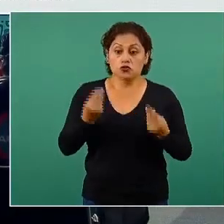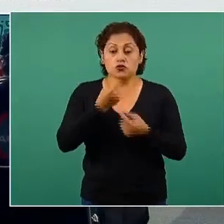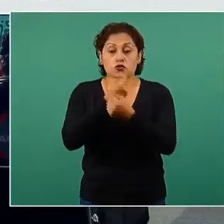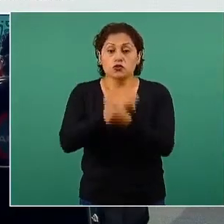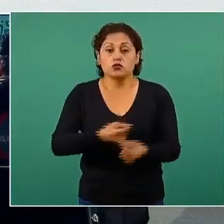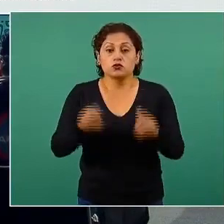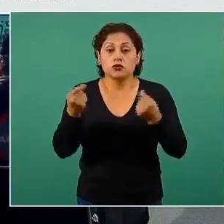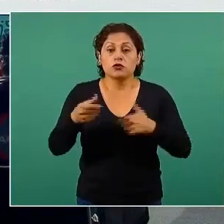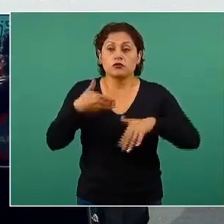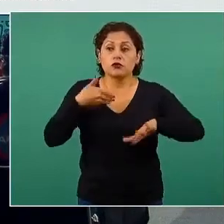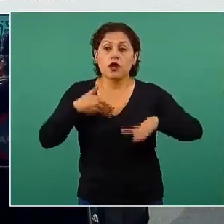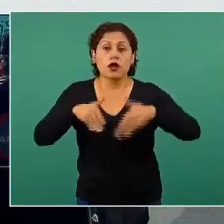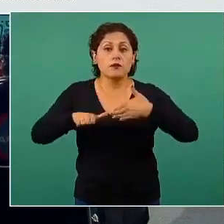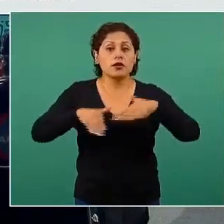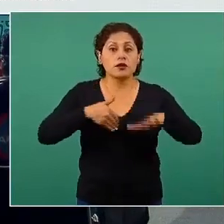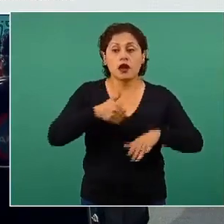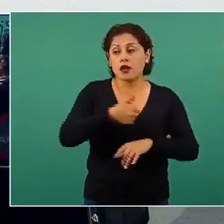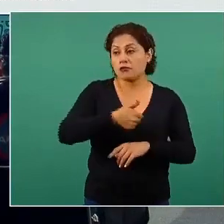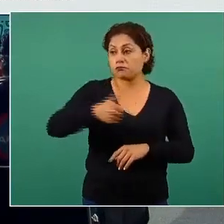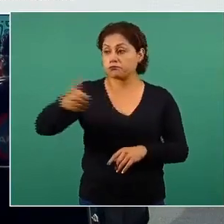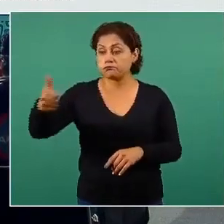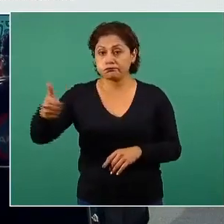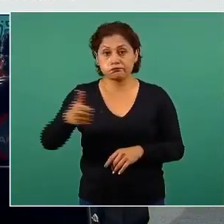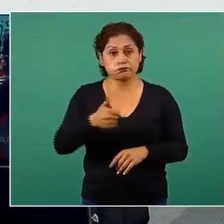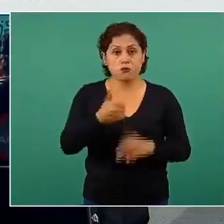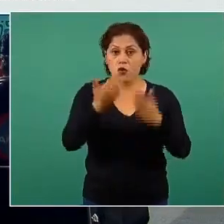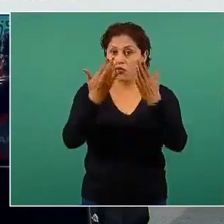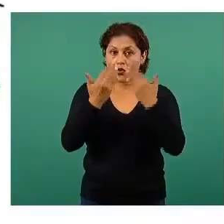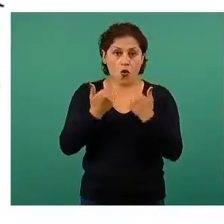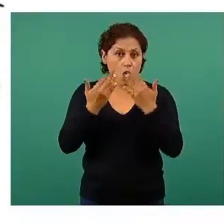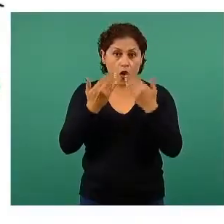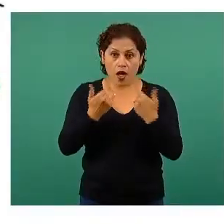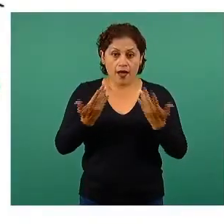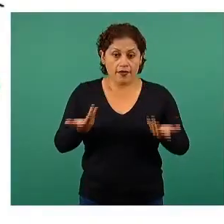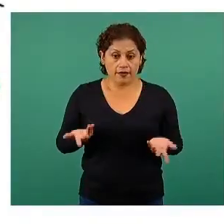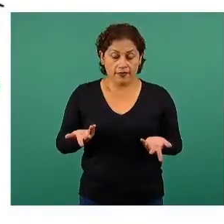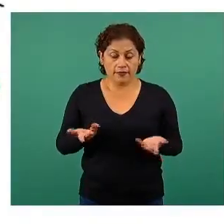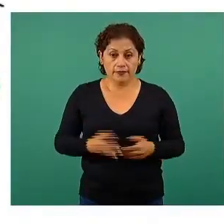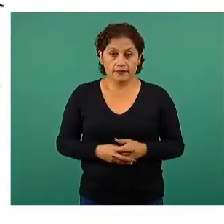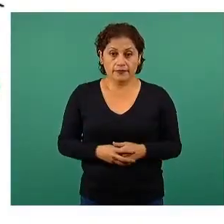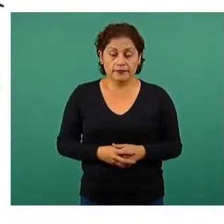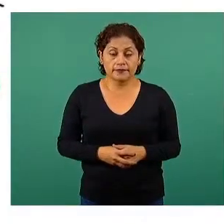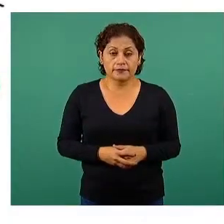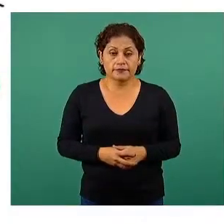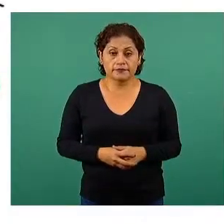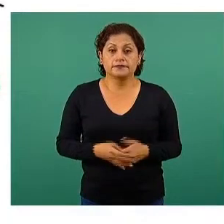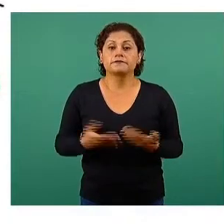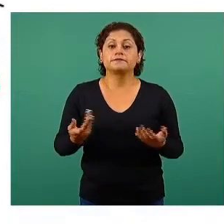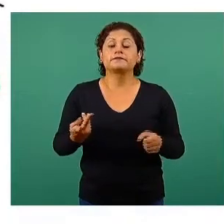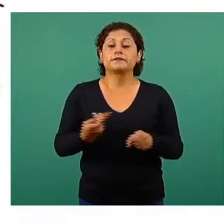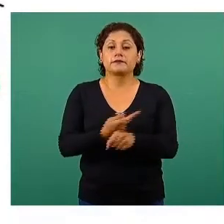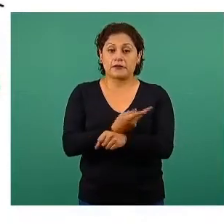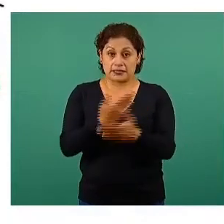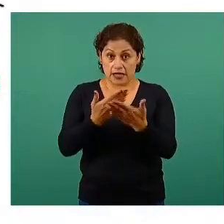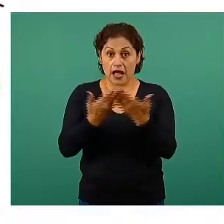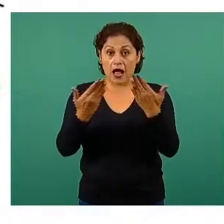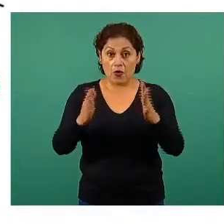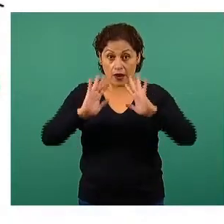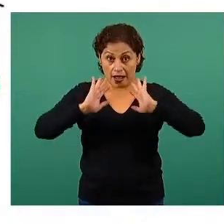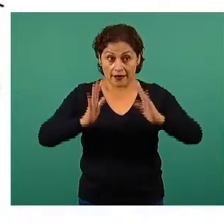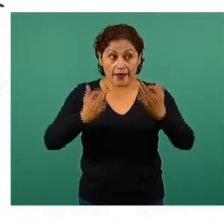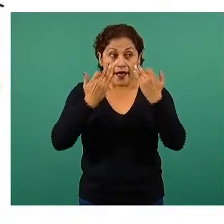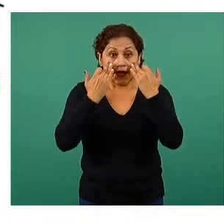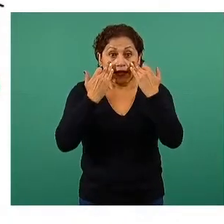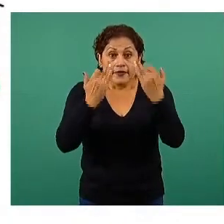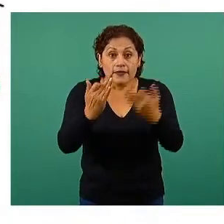caminar a la casa de regreso. La evidencia que tenemos hasta ahora es que los